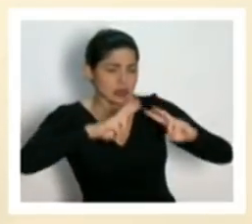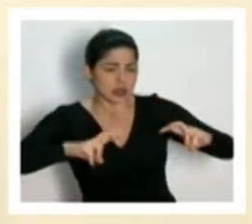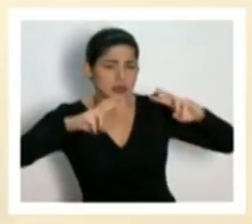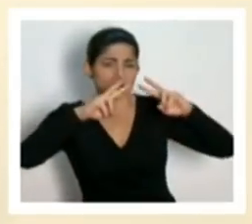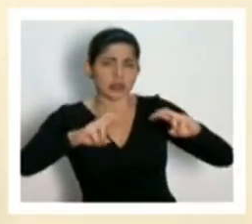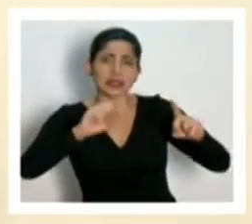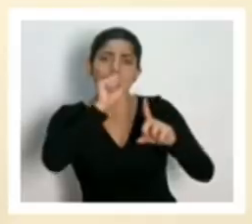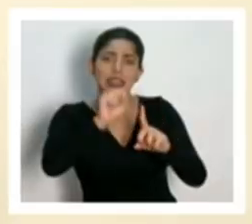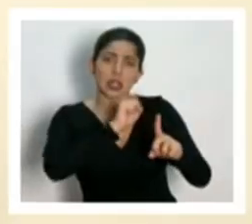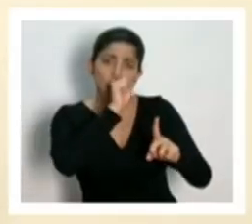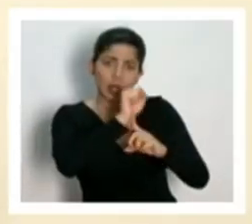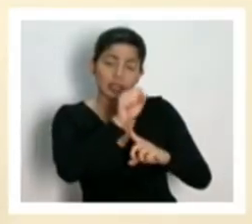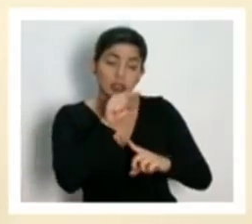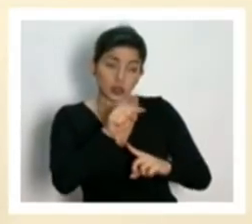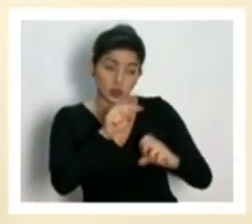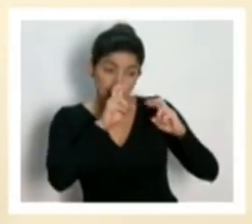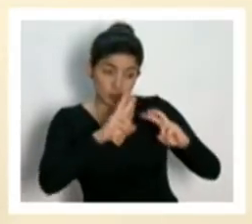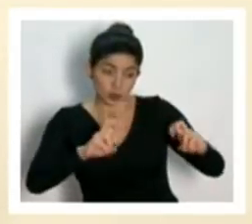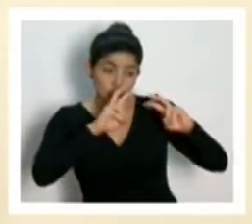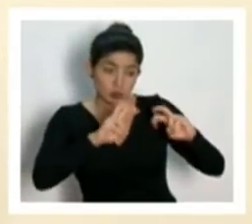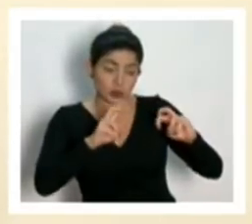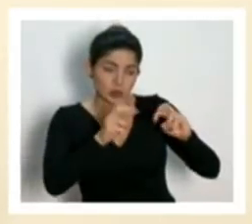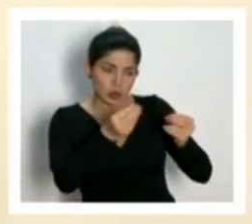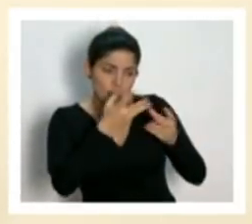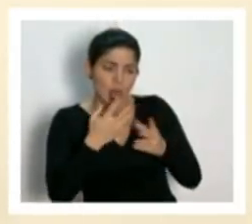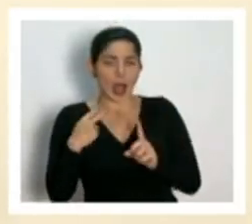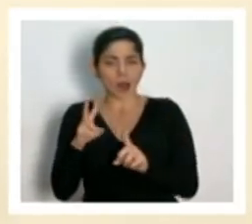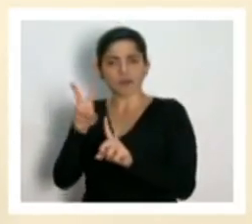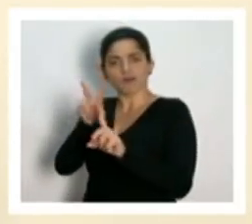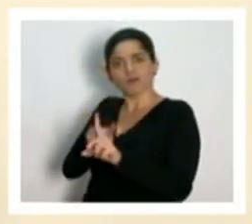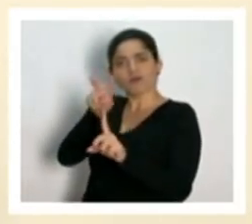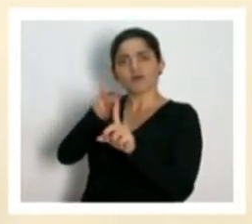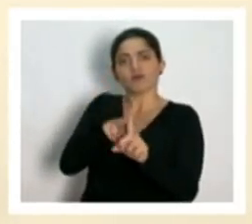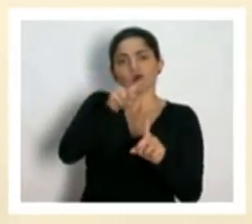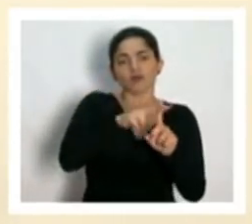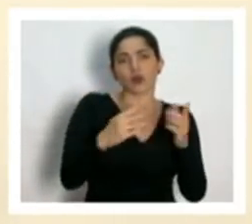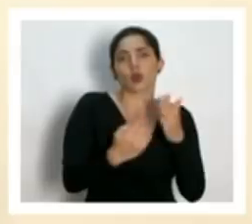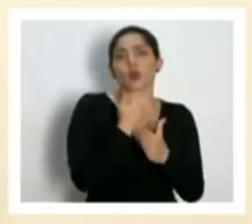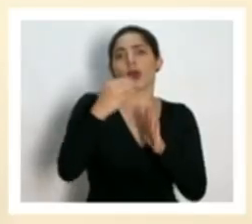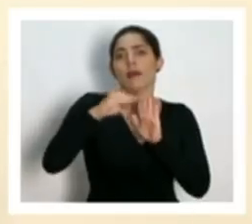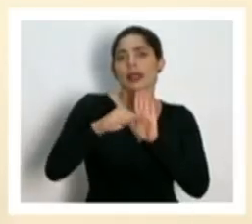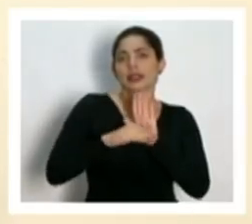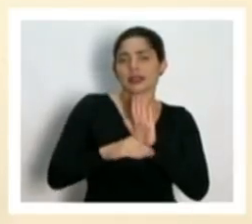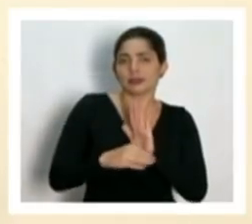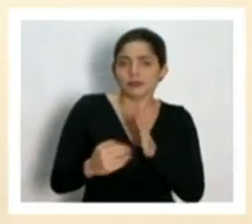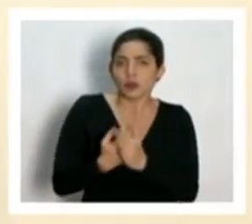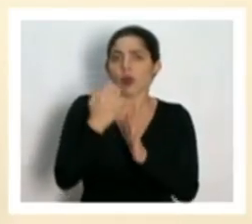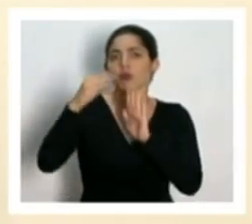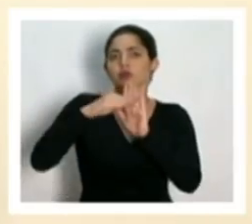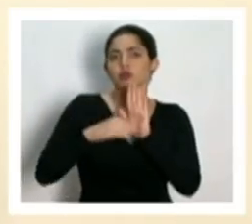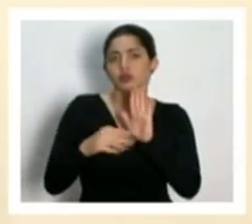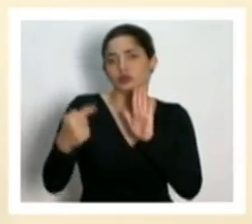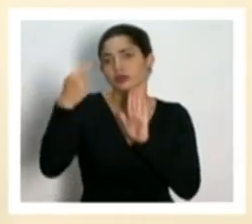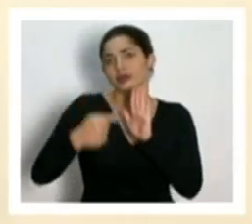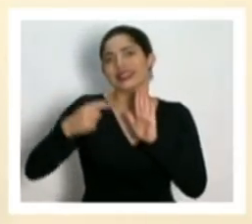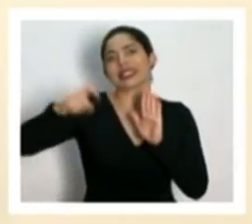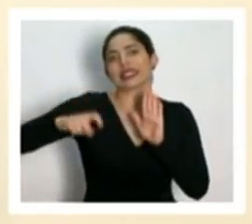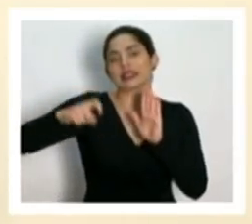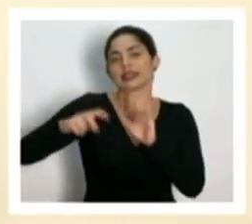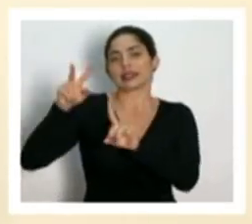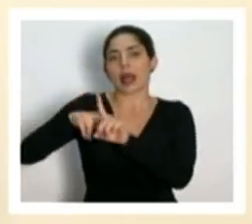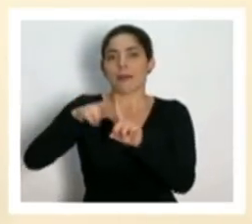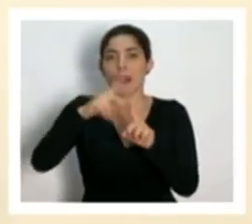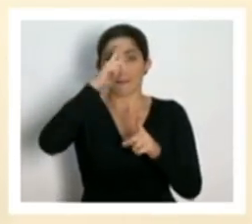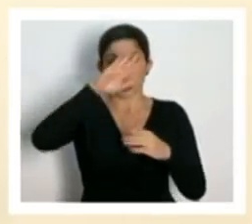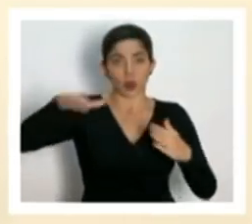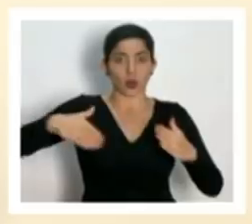situación y es a partir de ella que vamos adoptando las diferentes medidas que son necesarias como